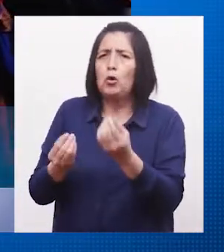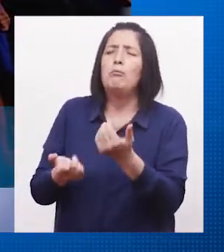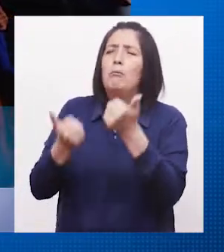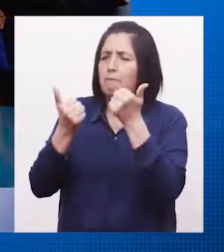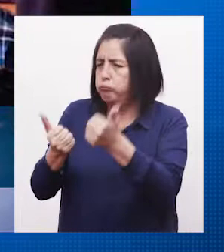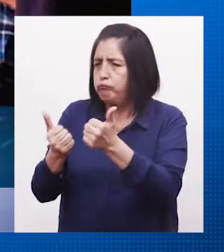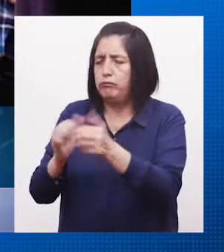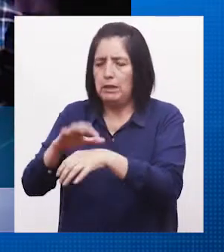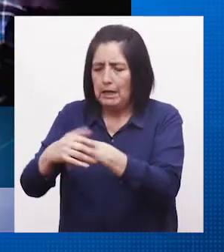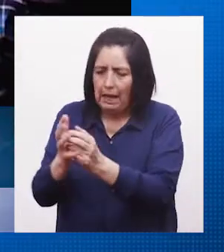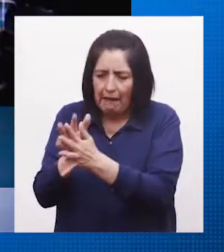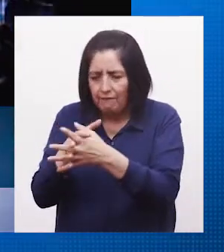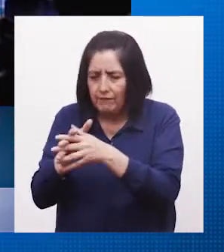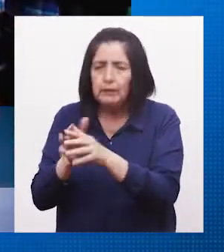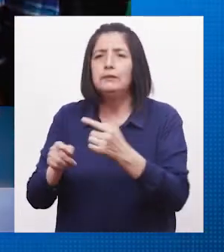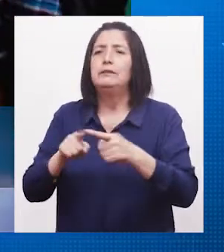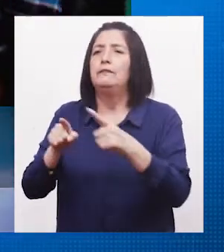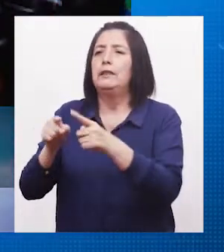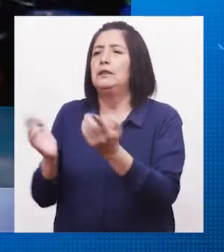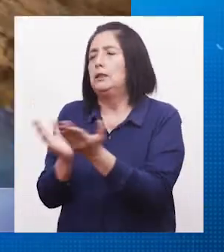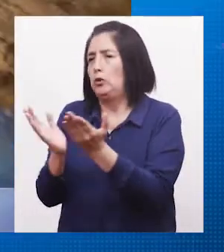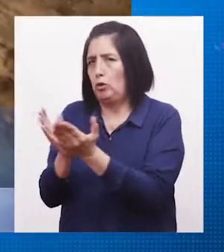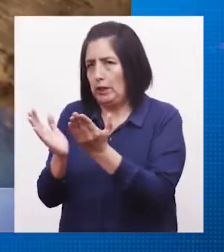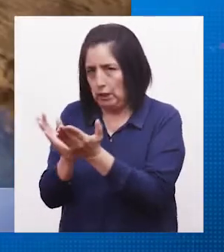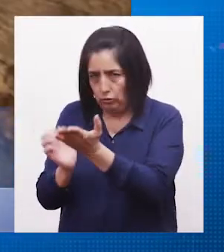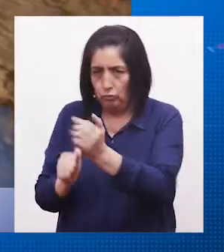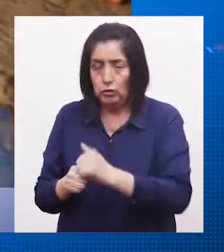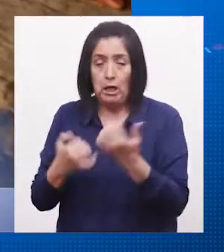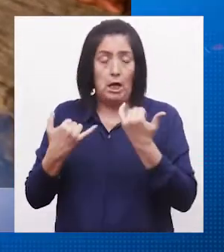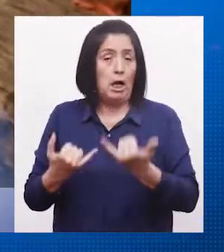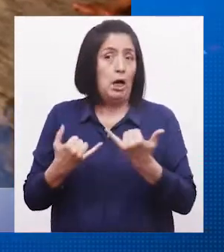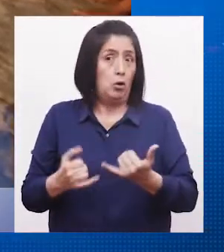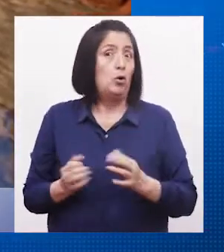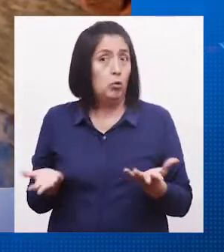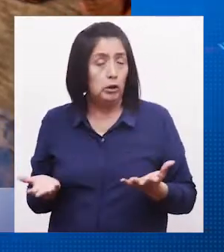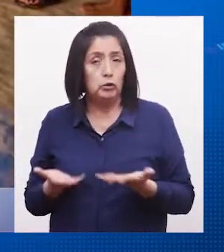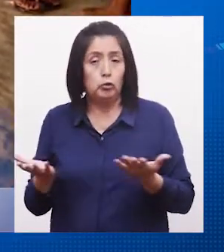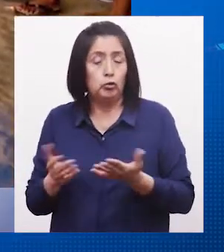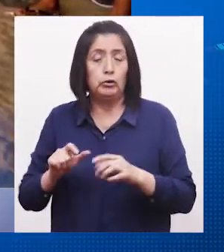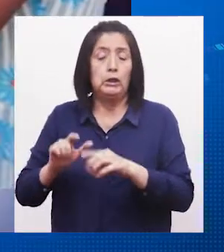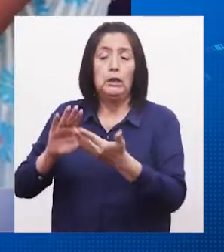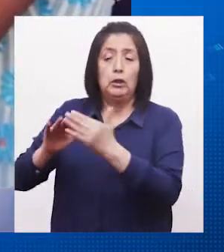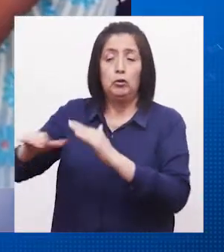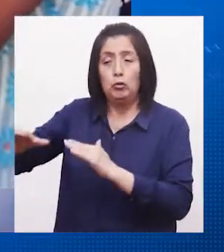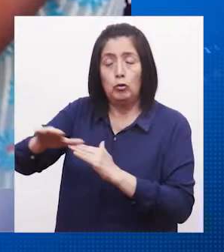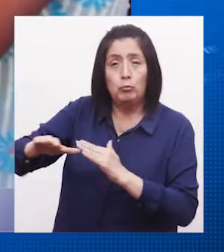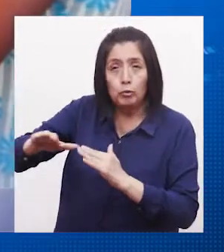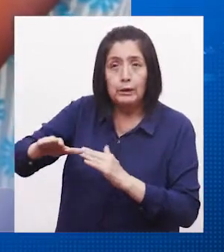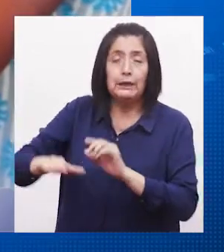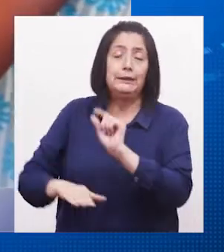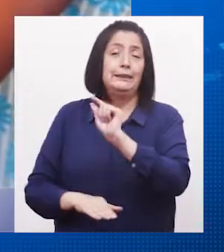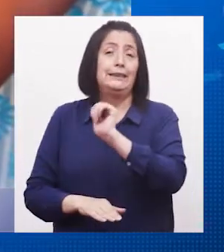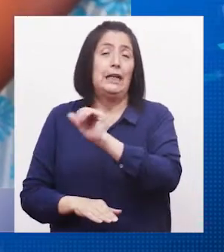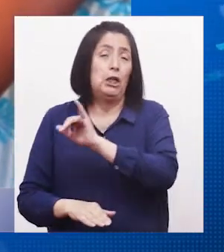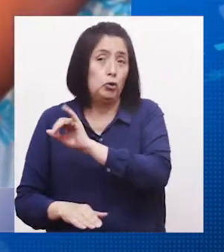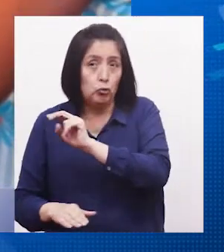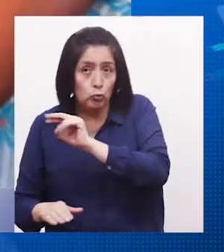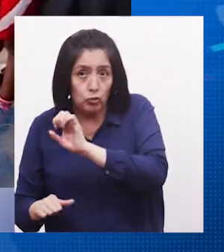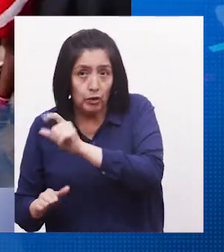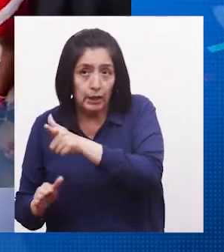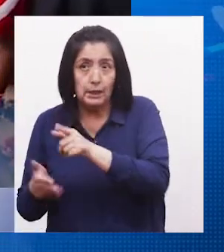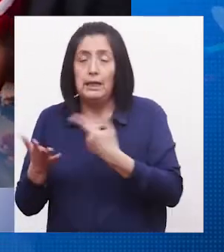lavado de manos En las diferentes instituciones educativas En esta oportunidad estuvieron en la comunidad nativa de Tayunza Donde